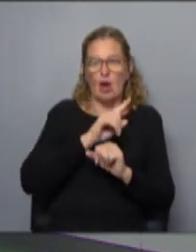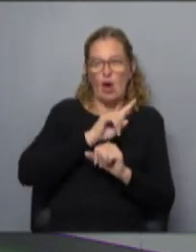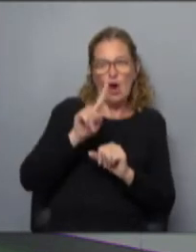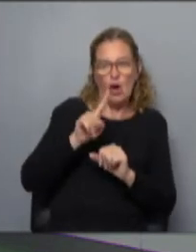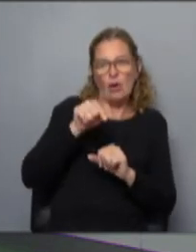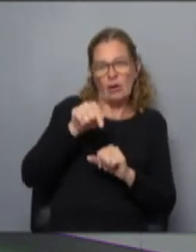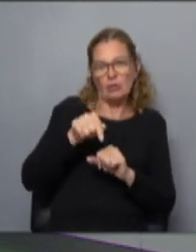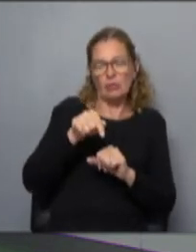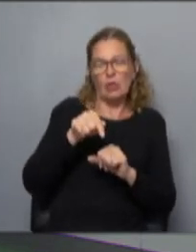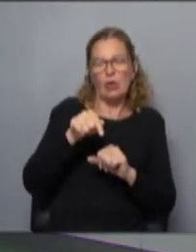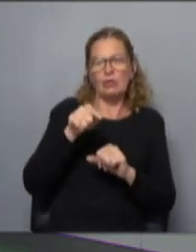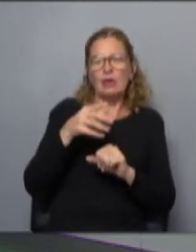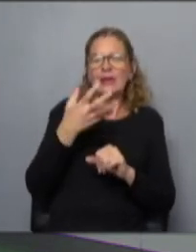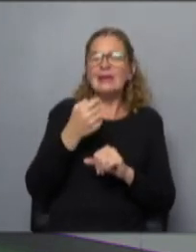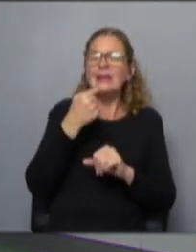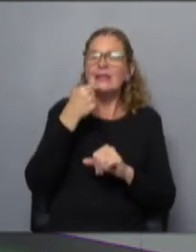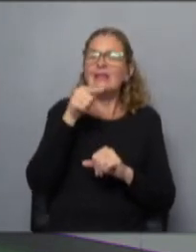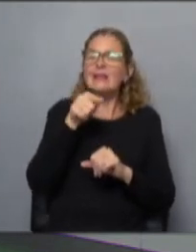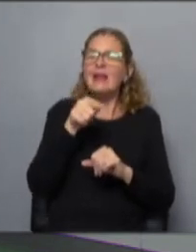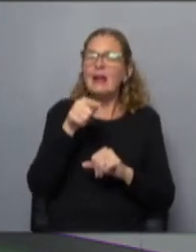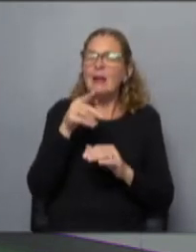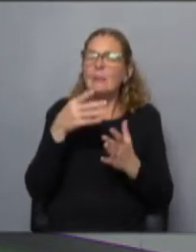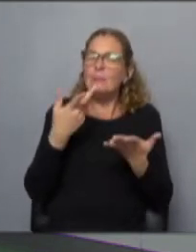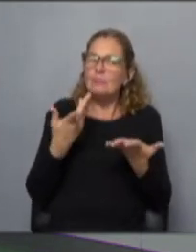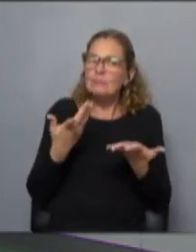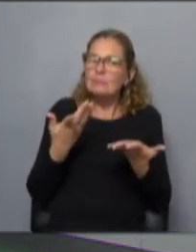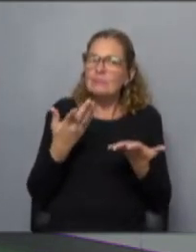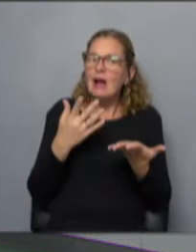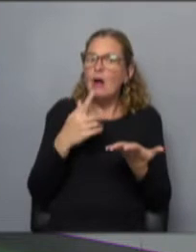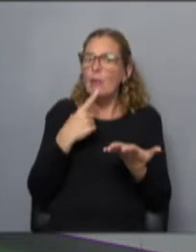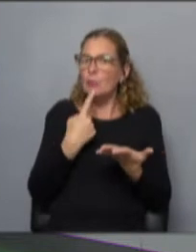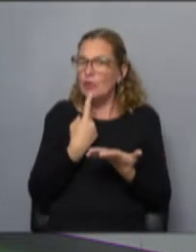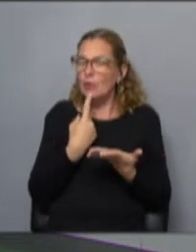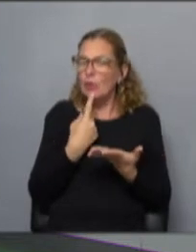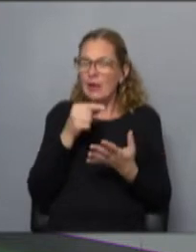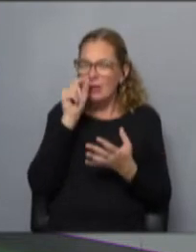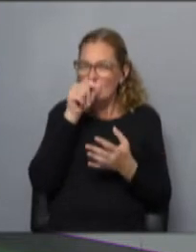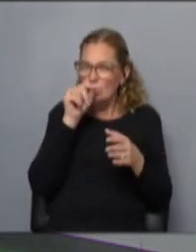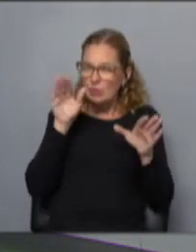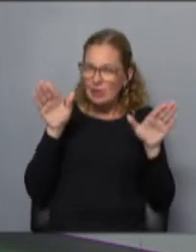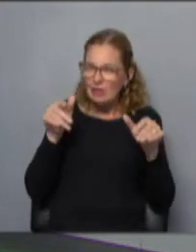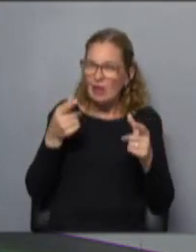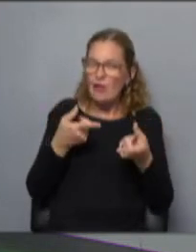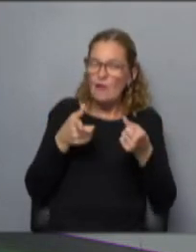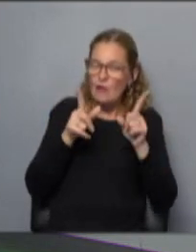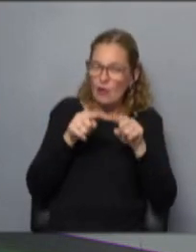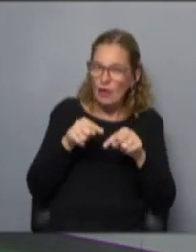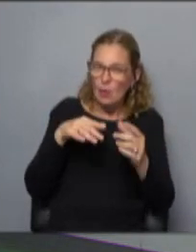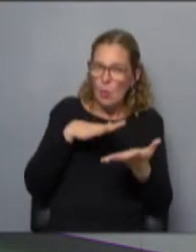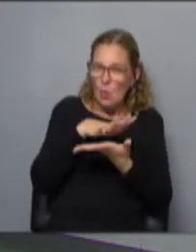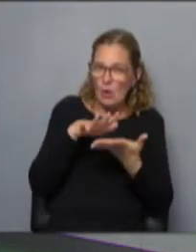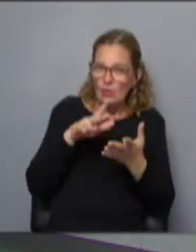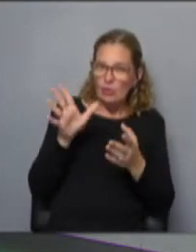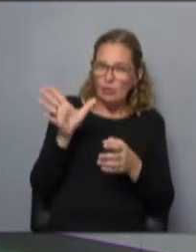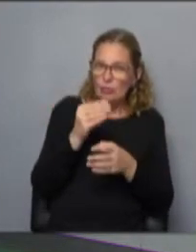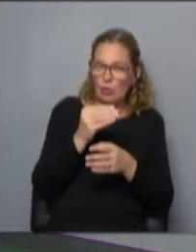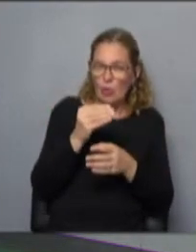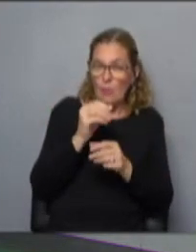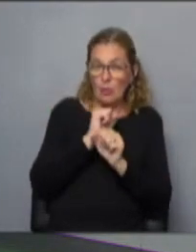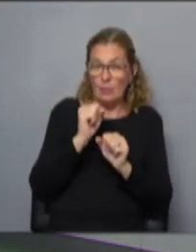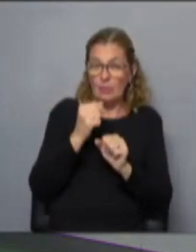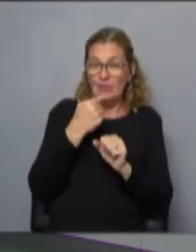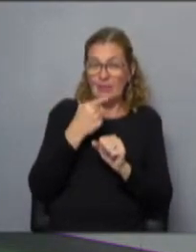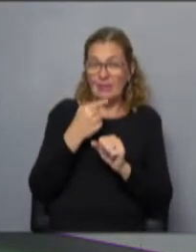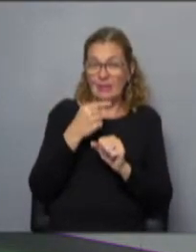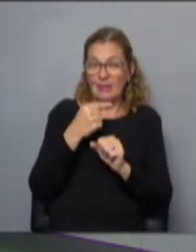incertidumbre sobre qué quiere decir él cuando dice que Twitter tiene que volver a ser un lugar donde todos podamos decir lo que pensamos. Y